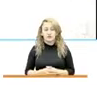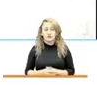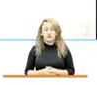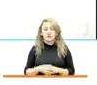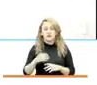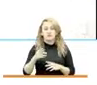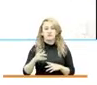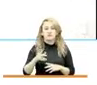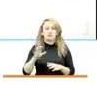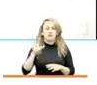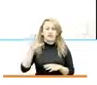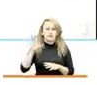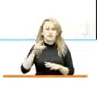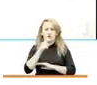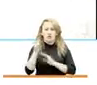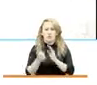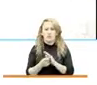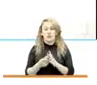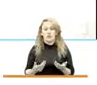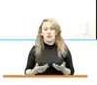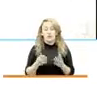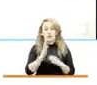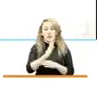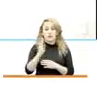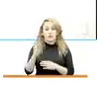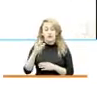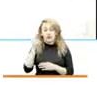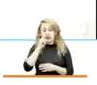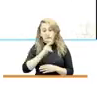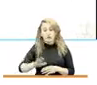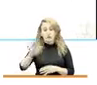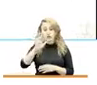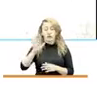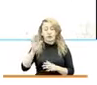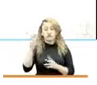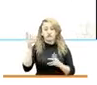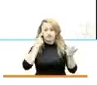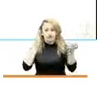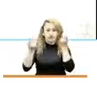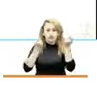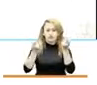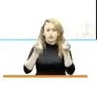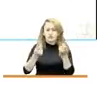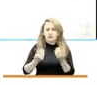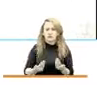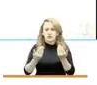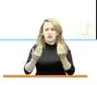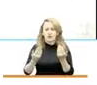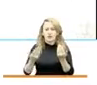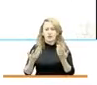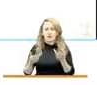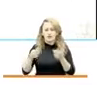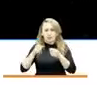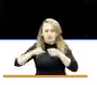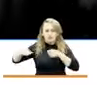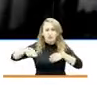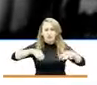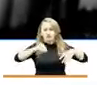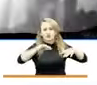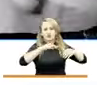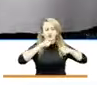país a través de la Biblioteca Nacional en una estrategia que nos ha permitido distribuir todas las